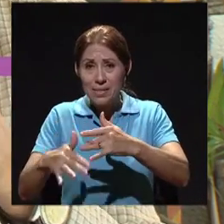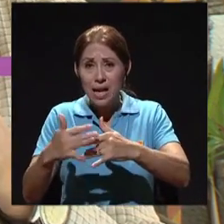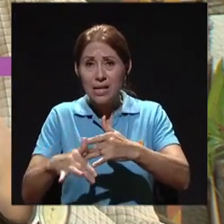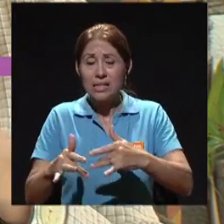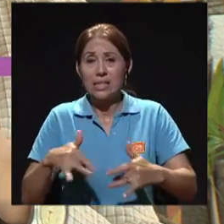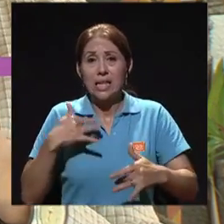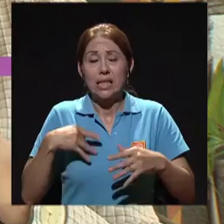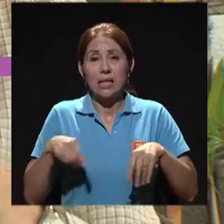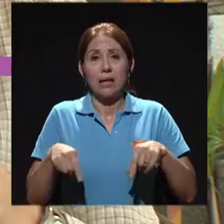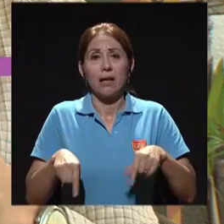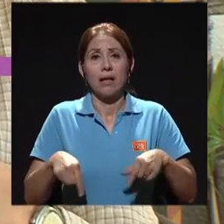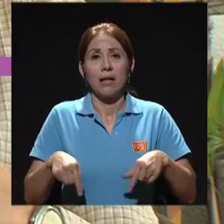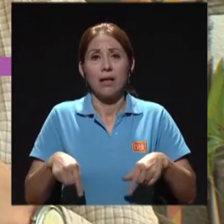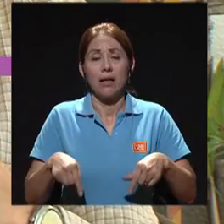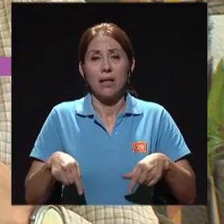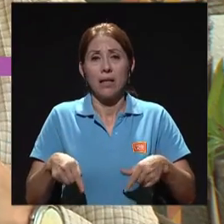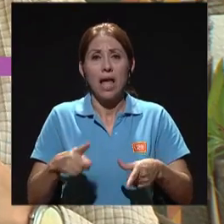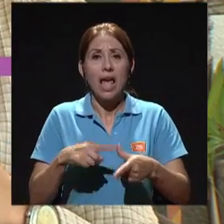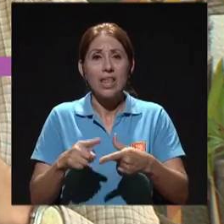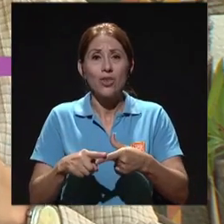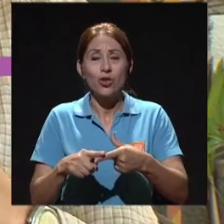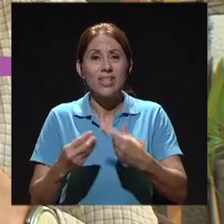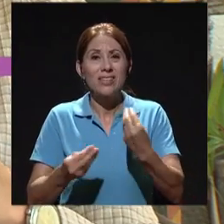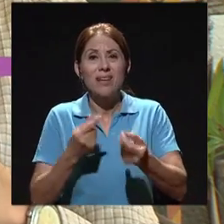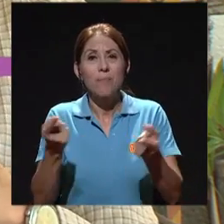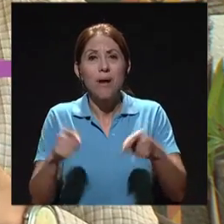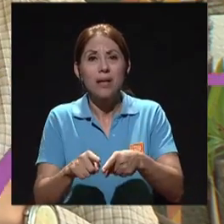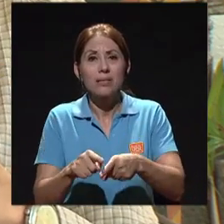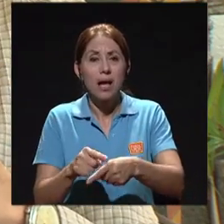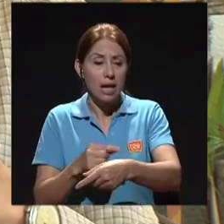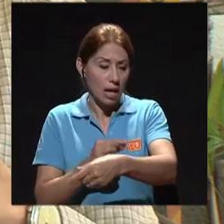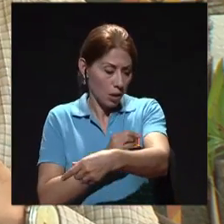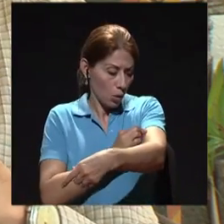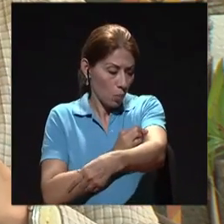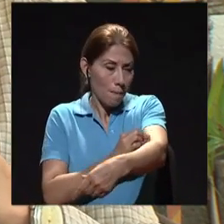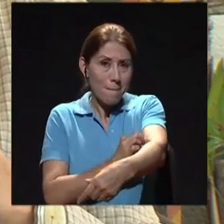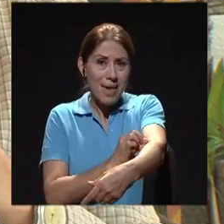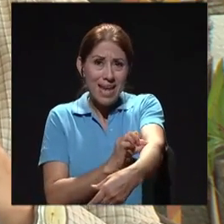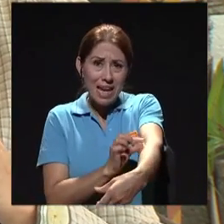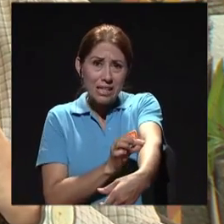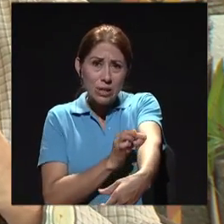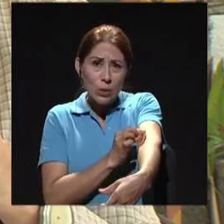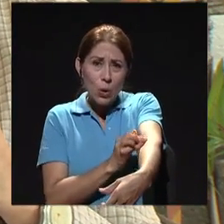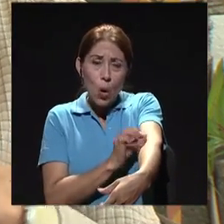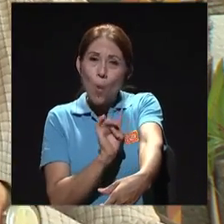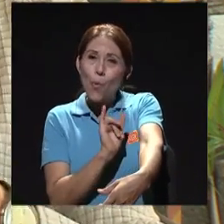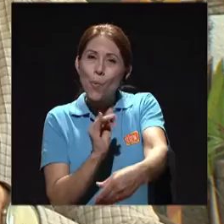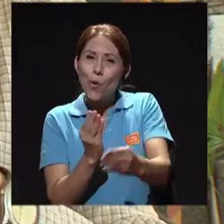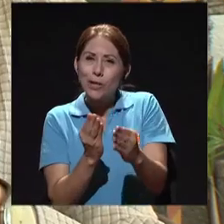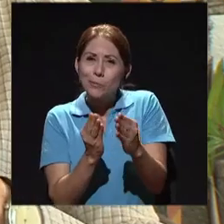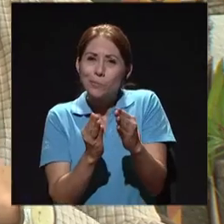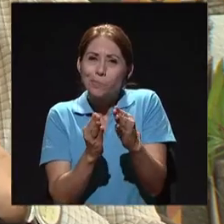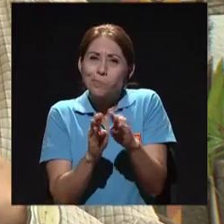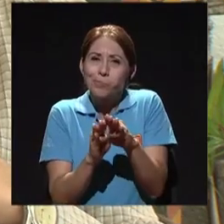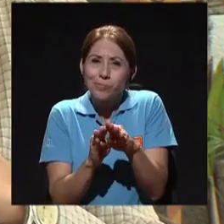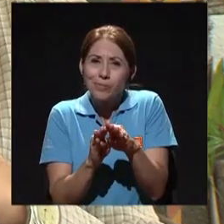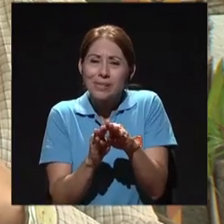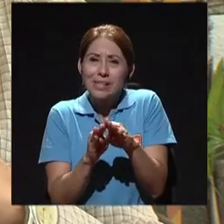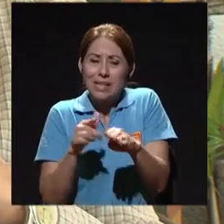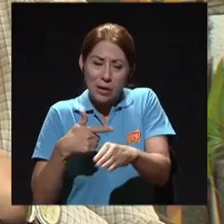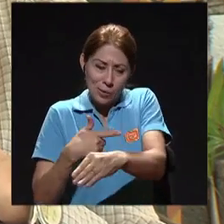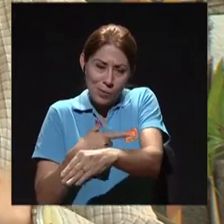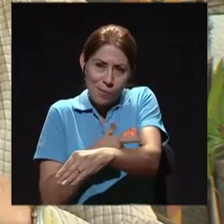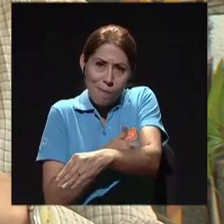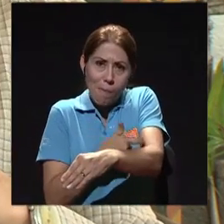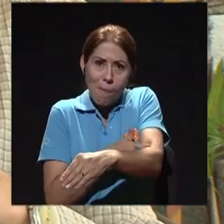Entonces, las venas se obstruyen, ¿verdad?, se cierran y aunque la